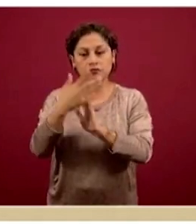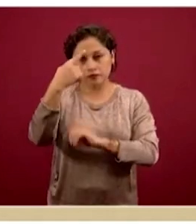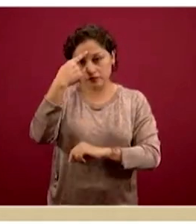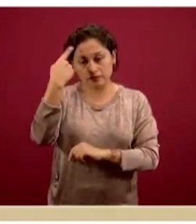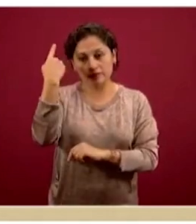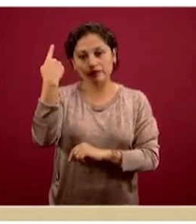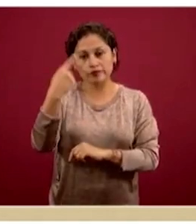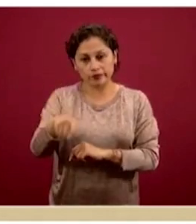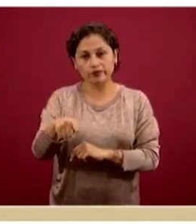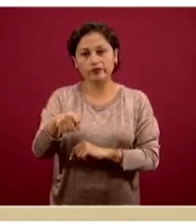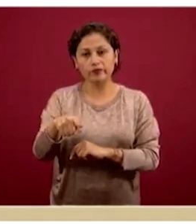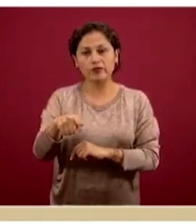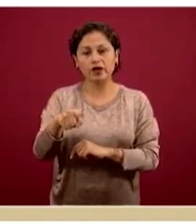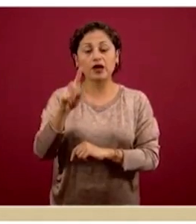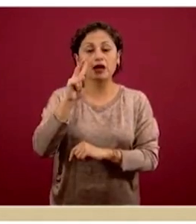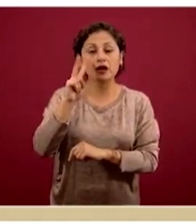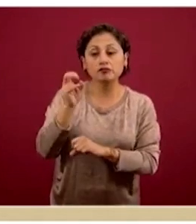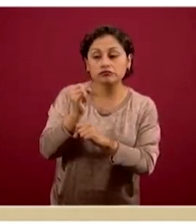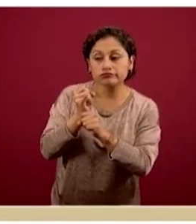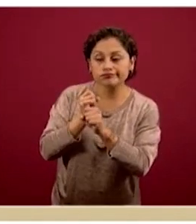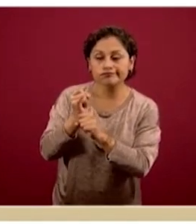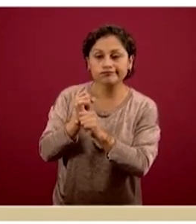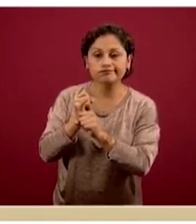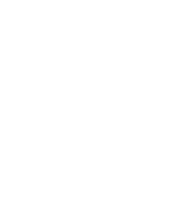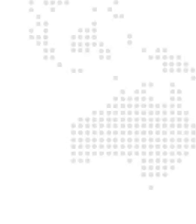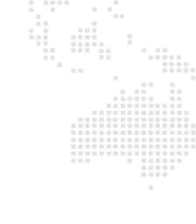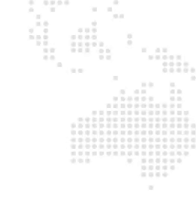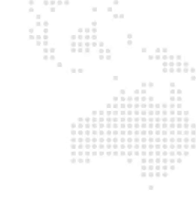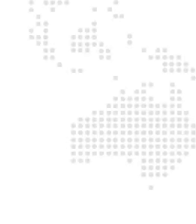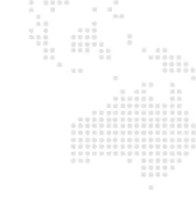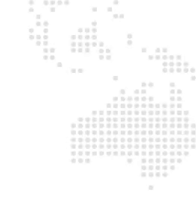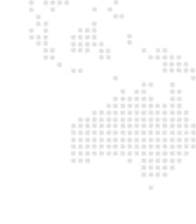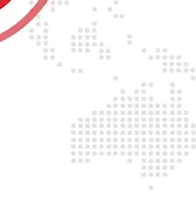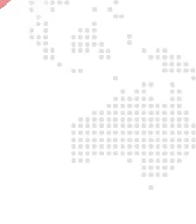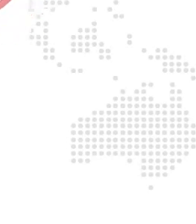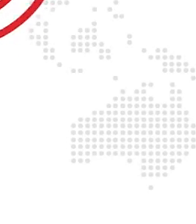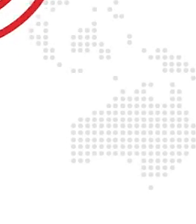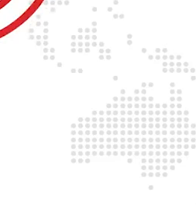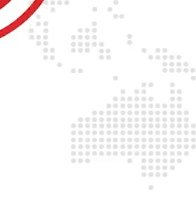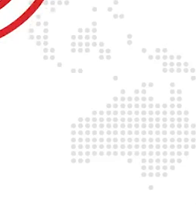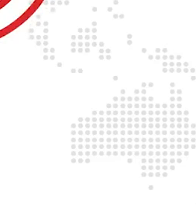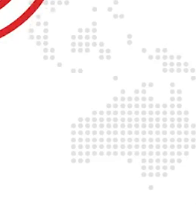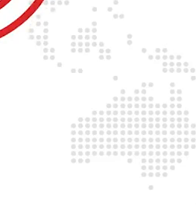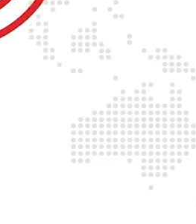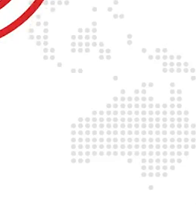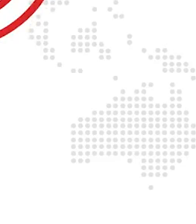se va generando la estadística como tal. ¡Gracias! ¡Gracias! ¡Gracias! ¡Gracias! ¡Gracias! ¡Gracias! ¡Gracias!